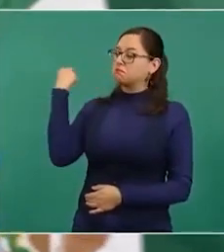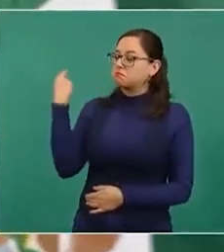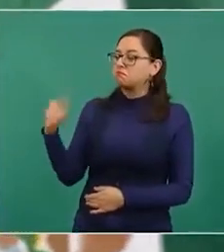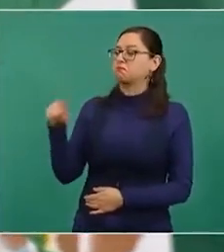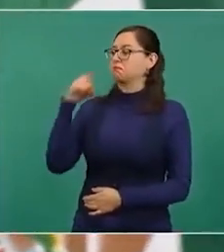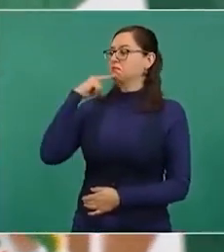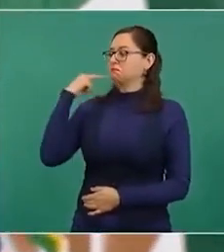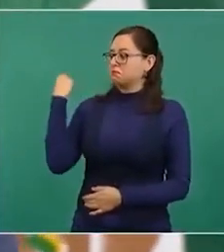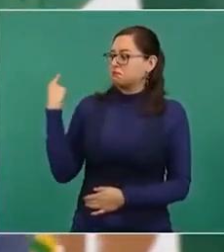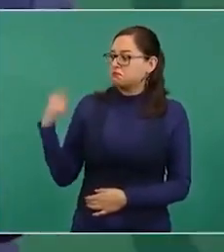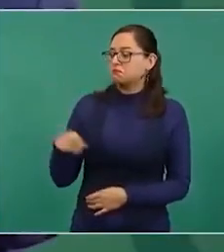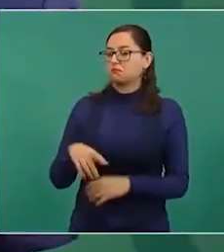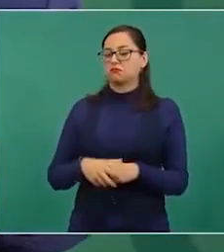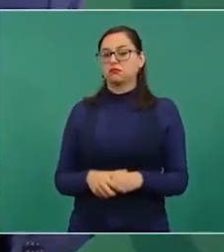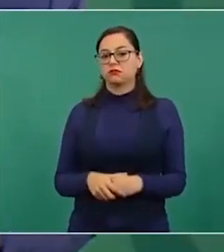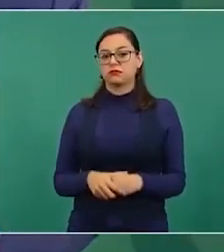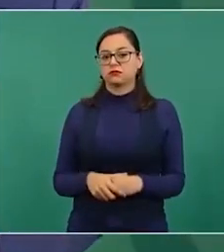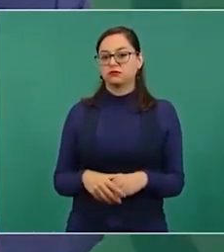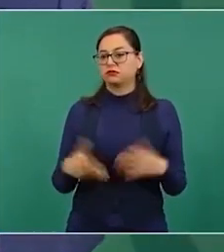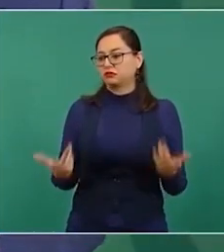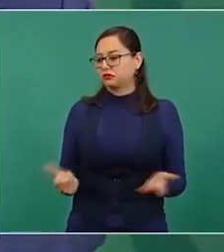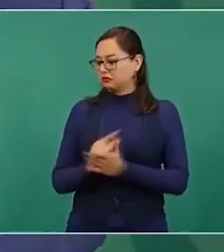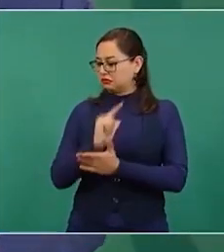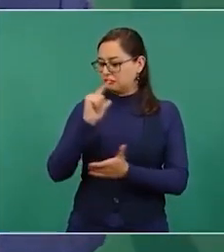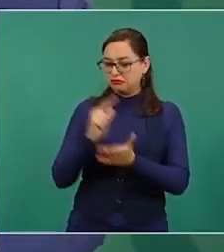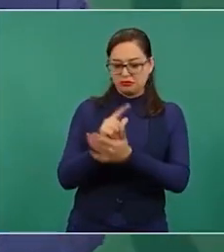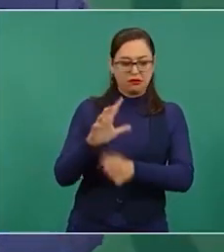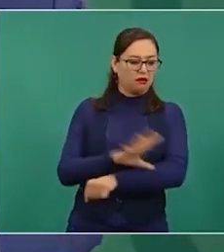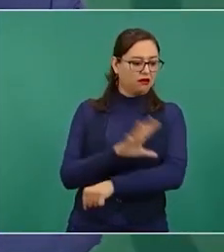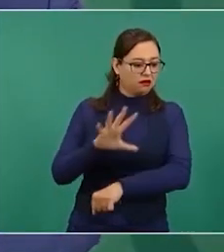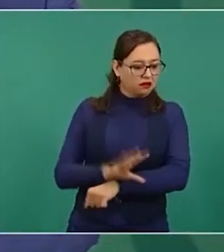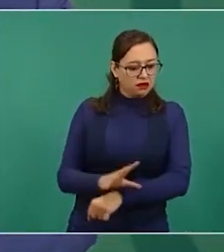que la reforma eléctrica